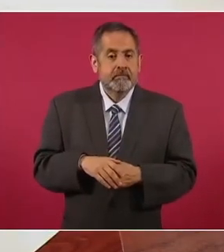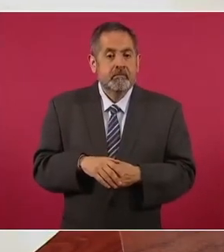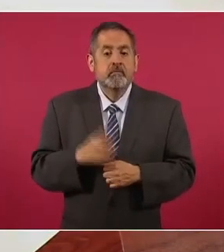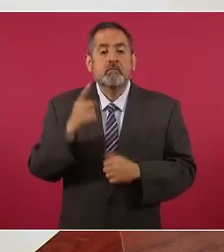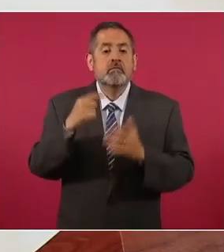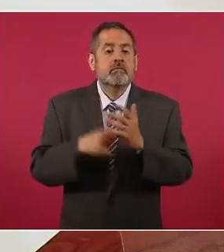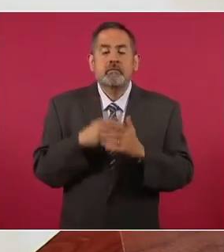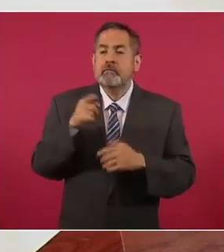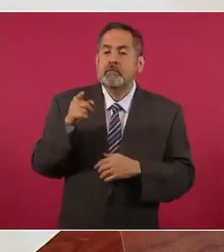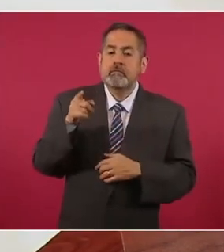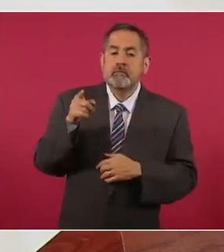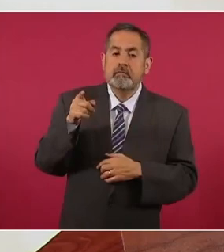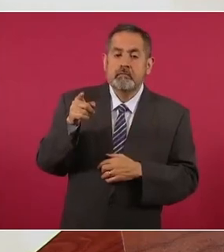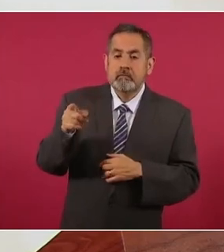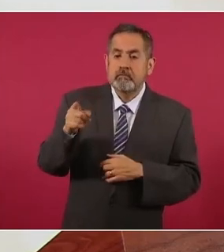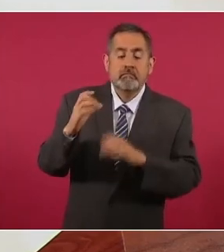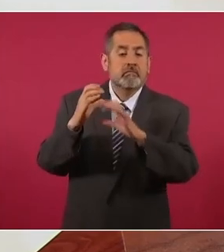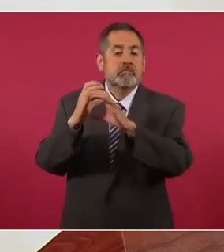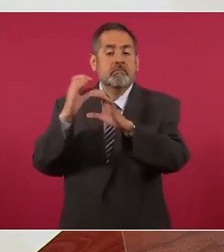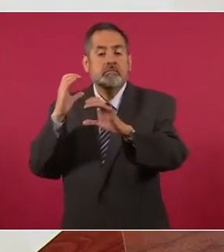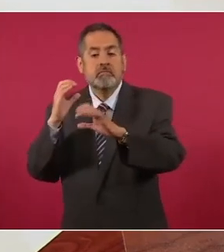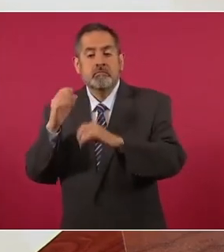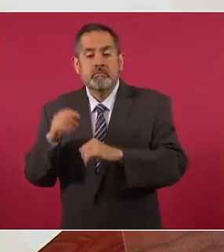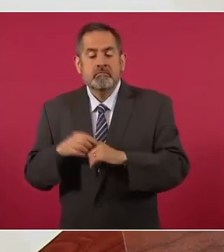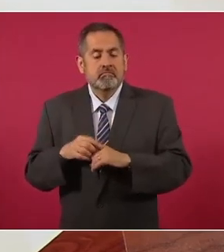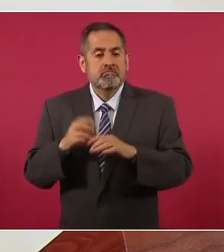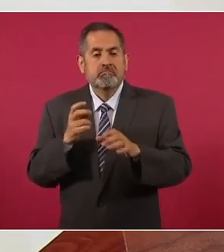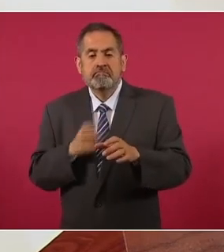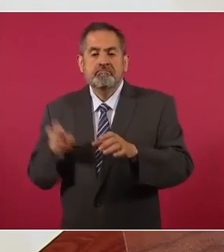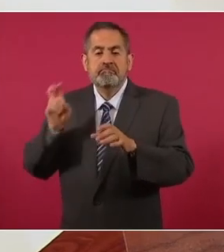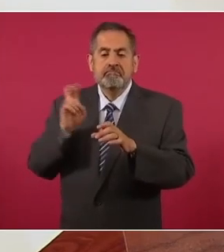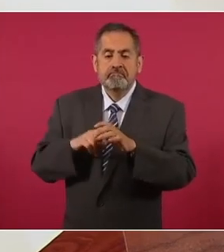en un camión urbano